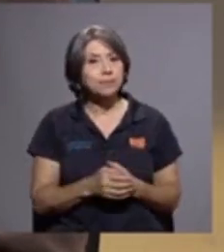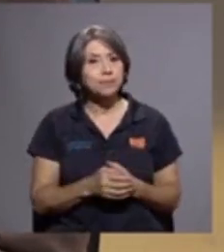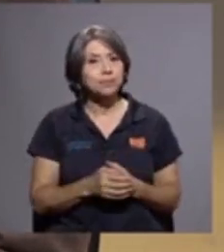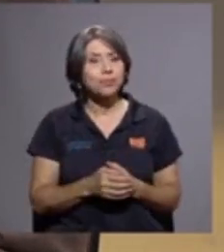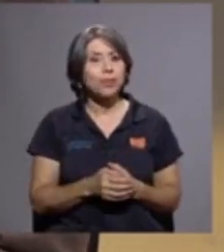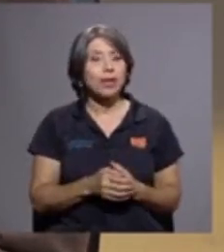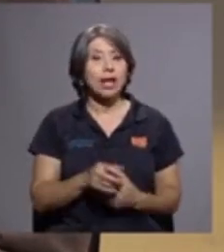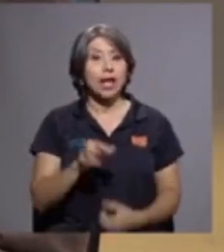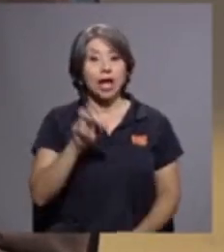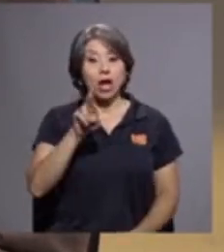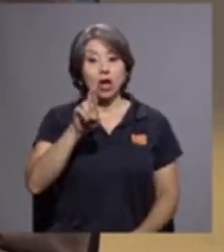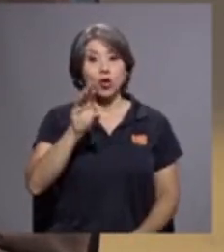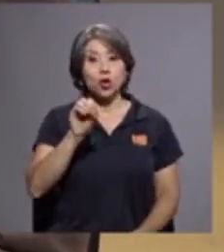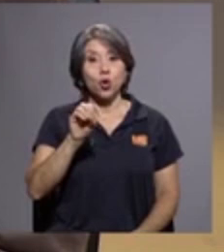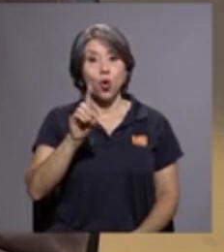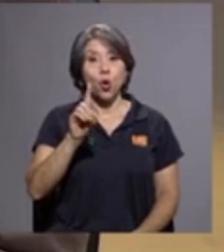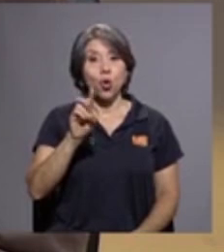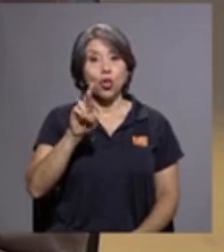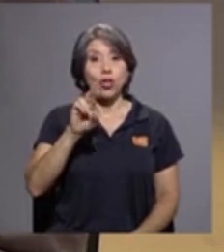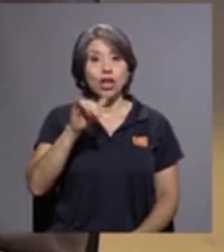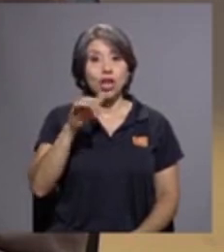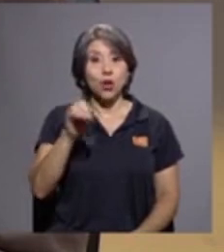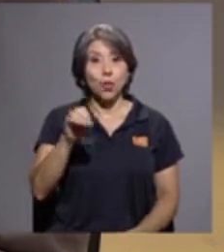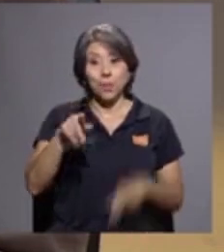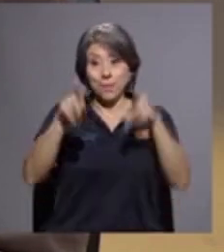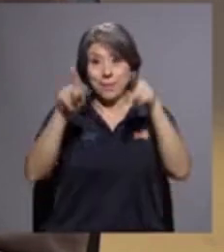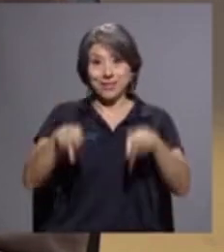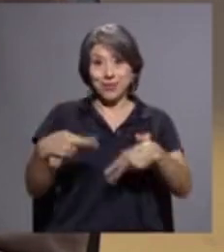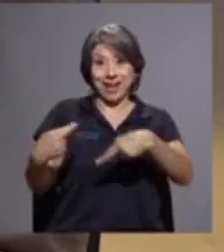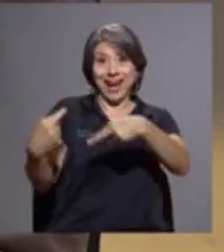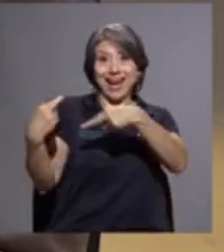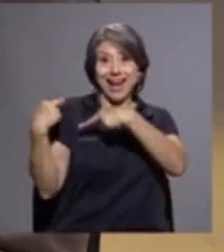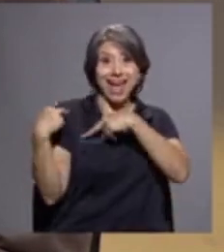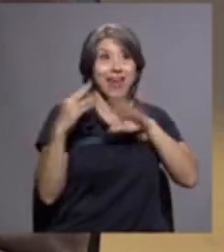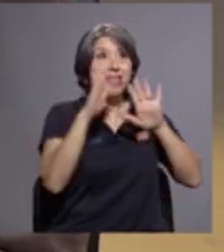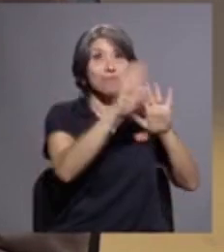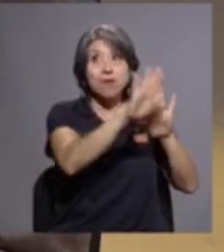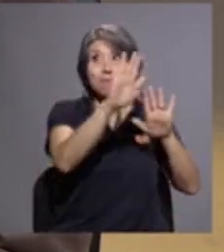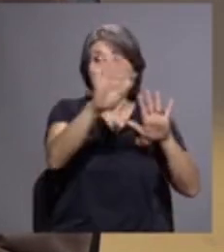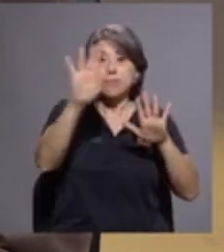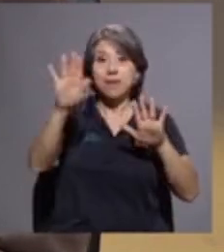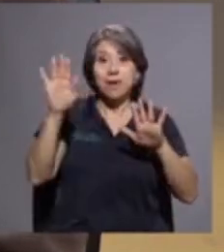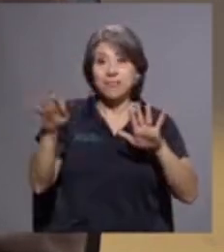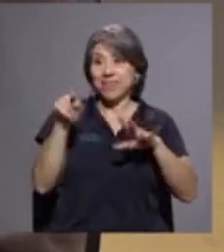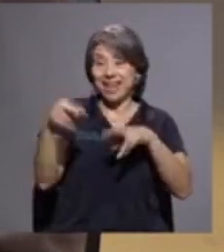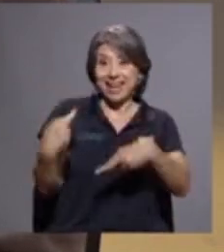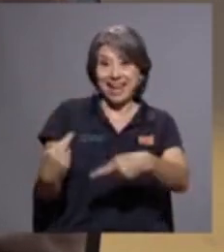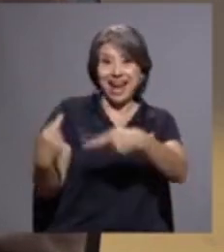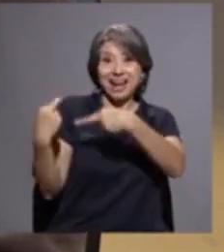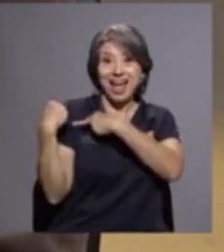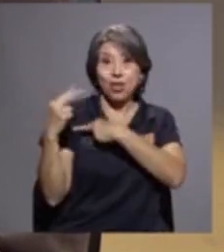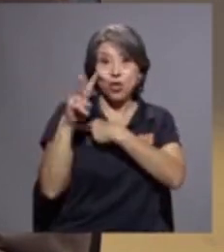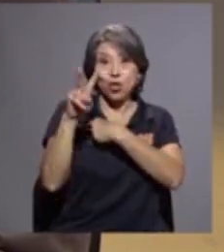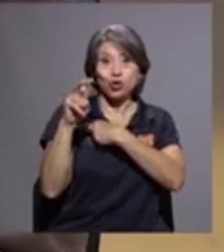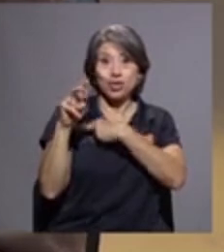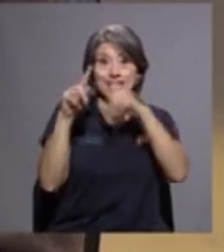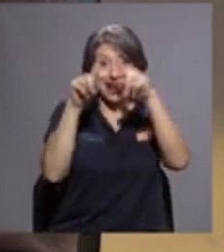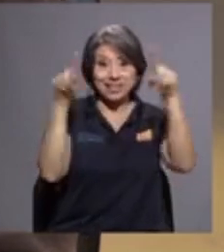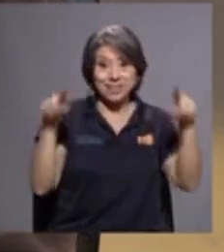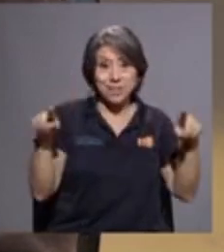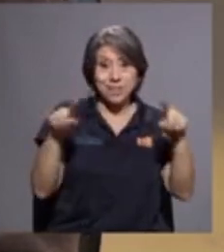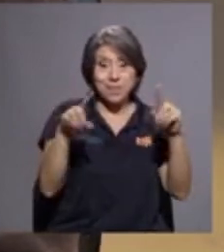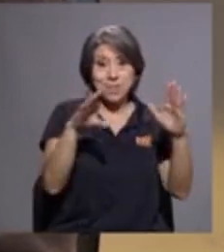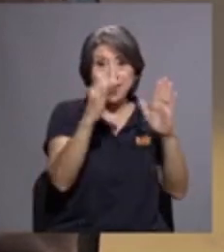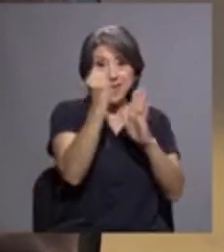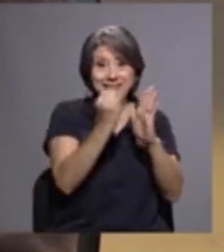El Rodrigo que es el encargado de montar las obras a él se le encargaron estas 200 piezas para que en las dos plantas del